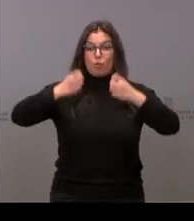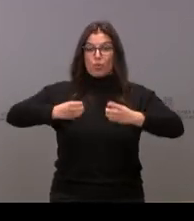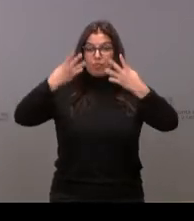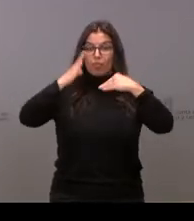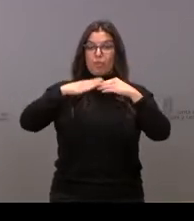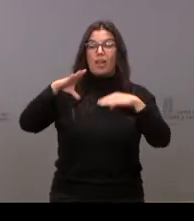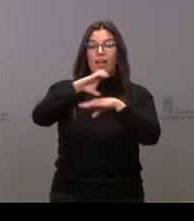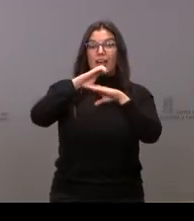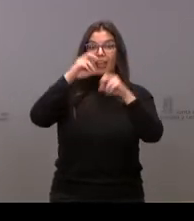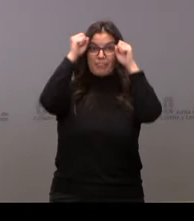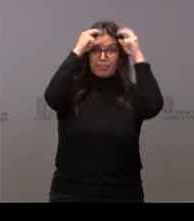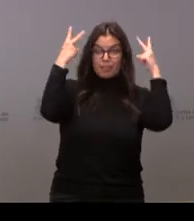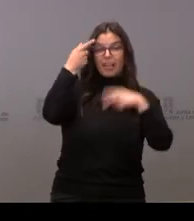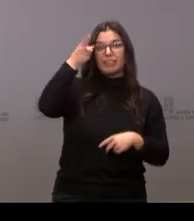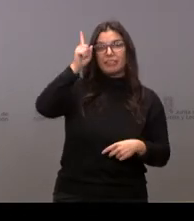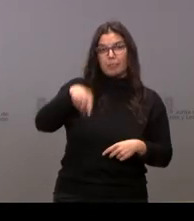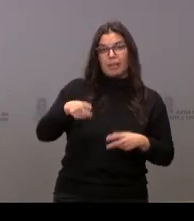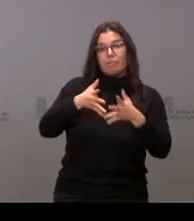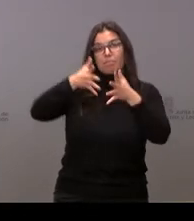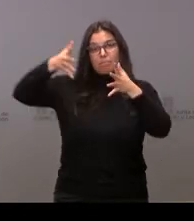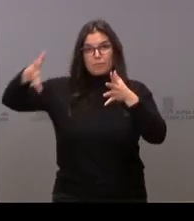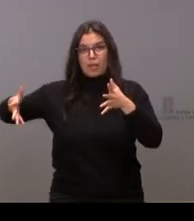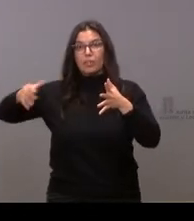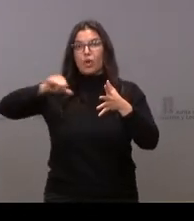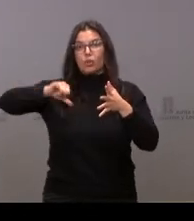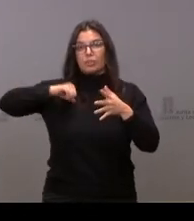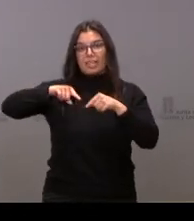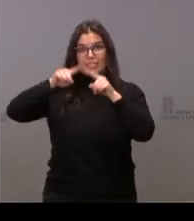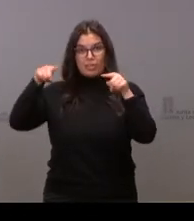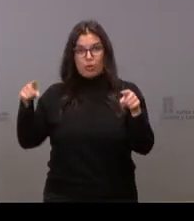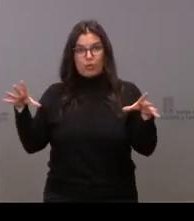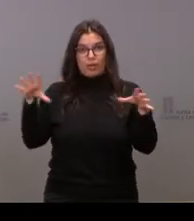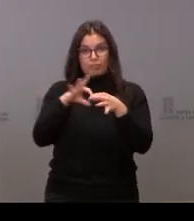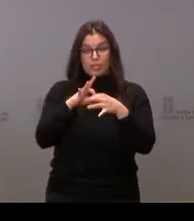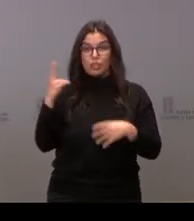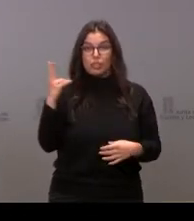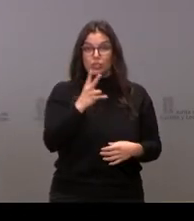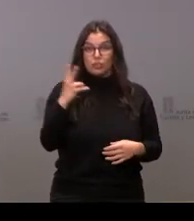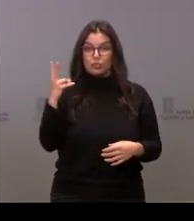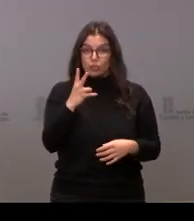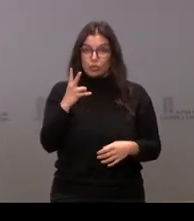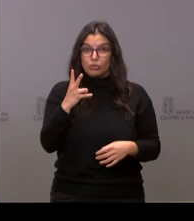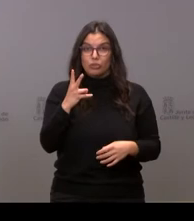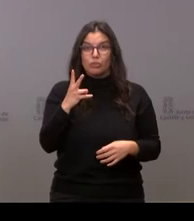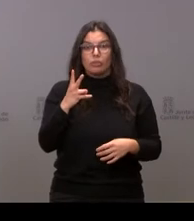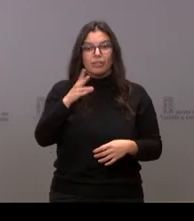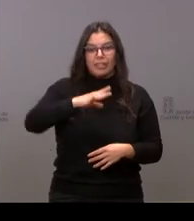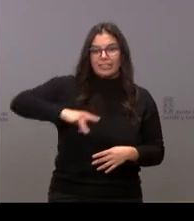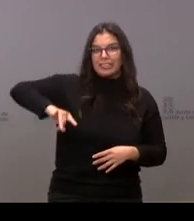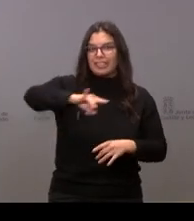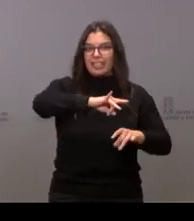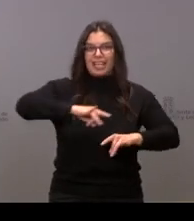igual que habrá nueva ampliación del Hospital de Segovia, y los dos van a ser en el mismo terreno,